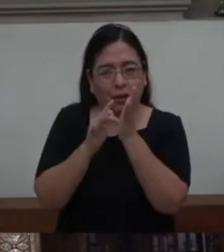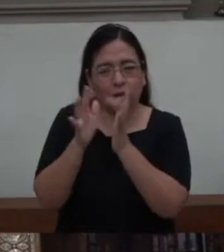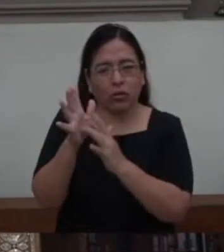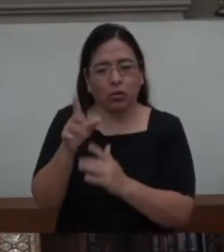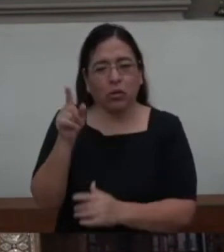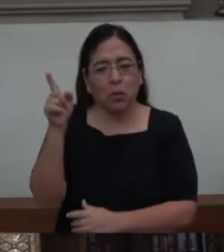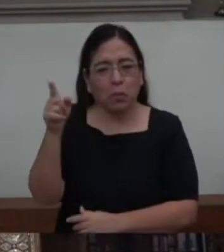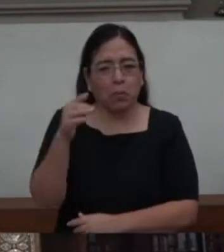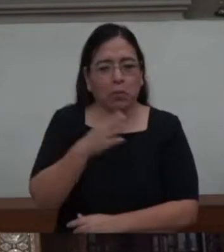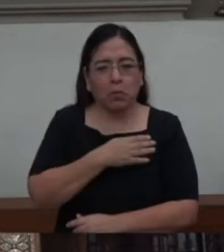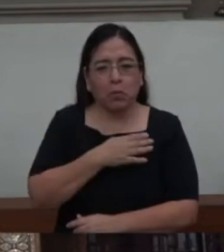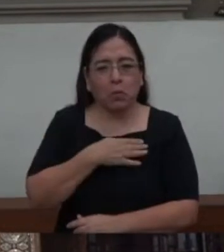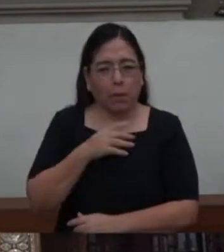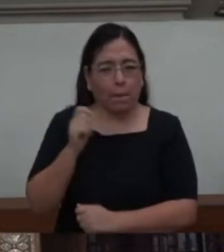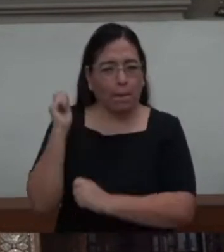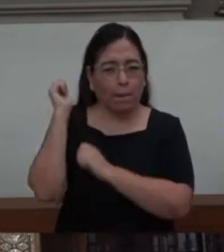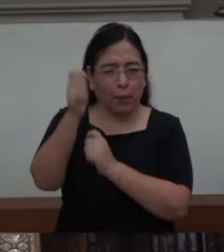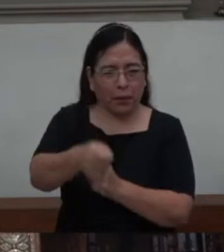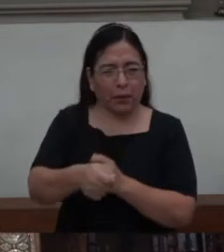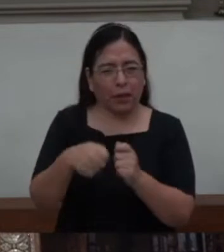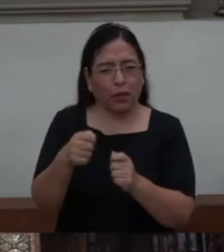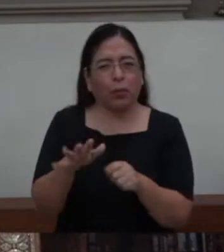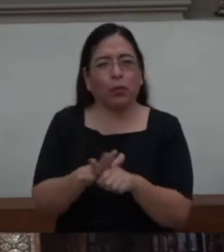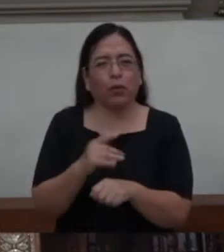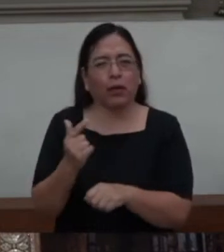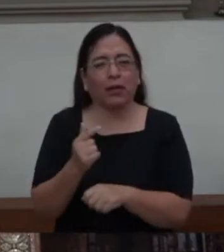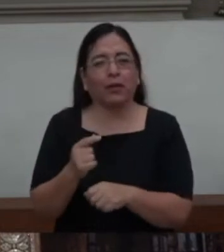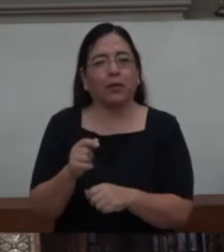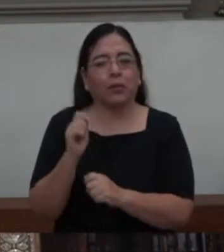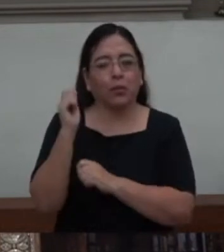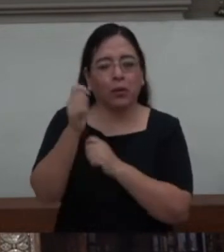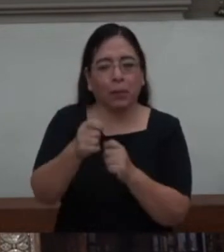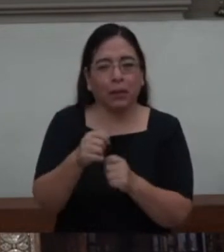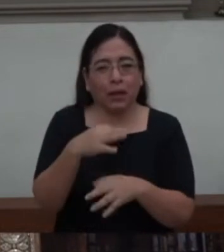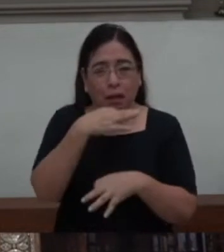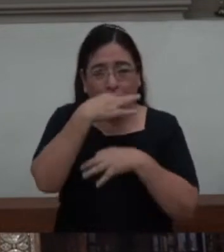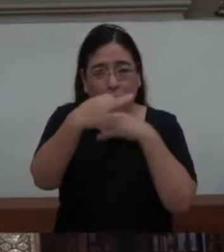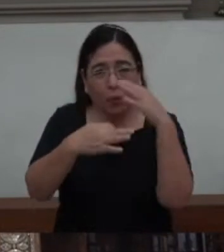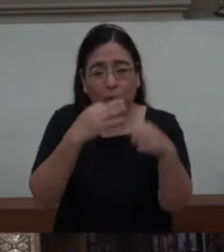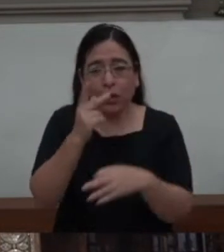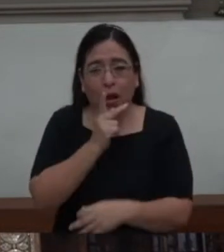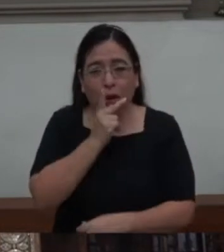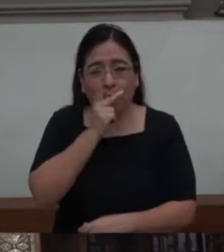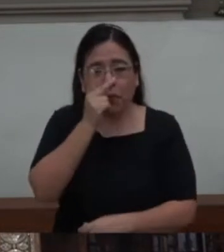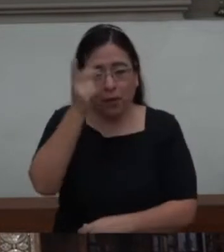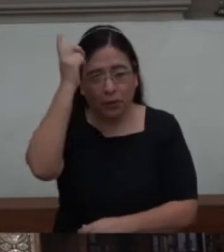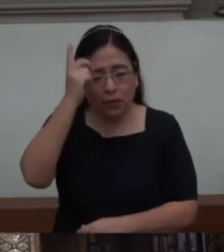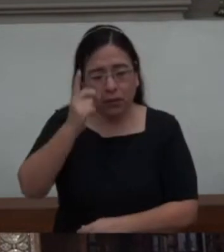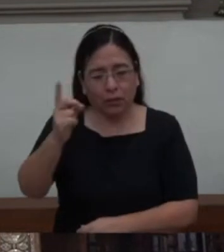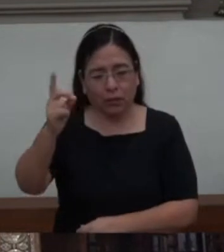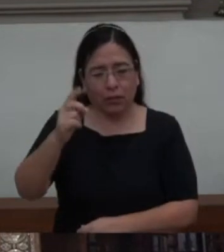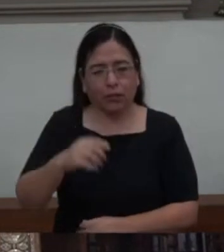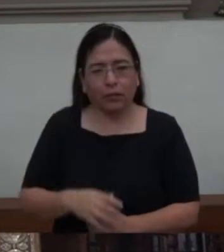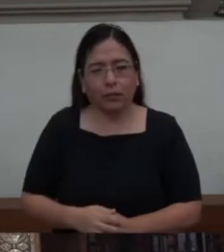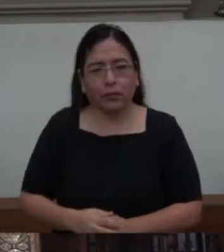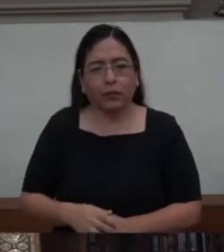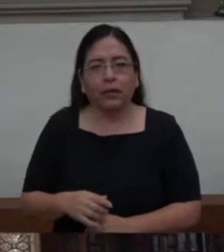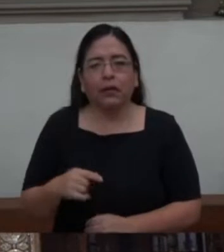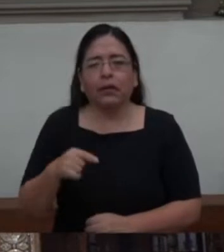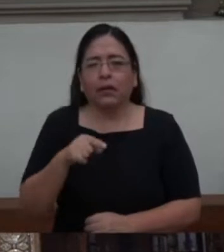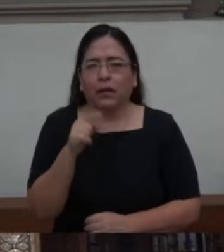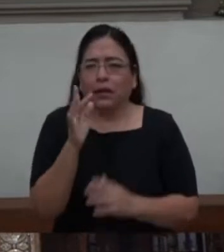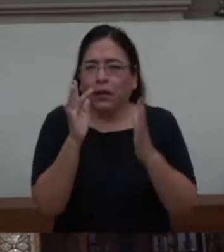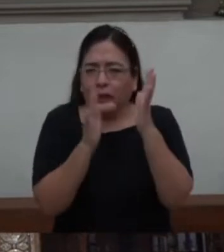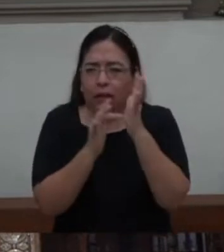Y decíamos hace ocho días, el mejor comerciante sabe